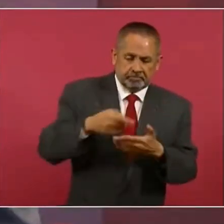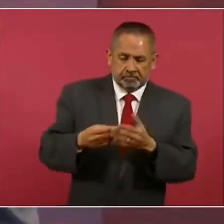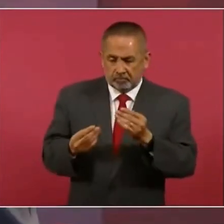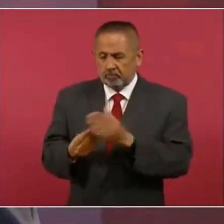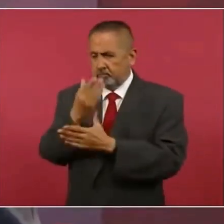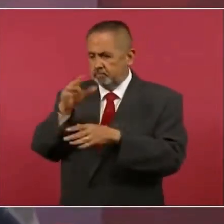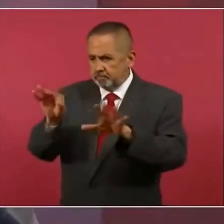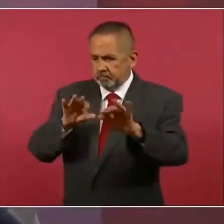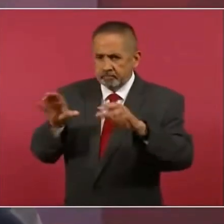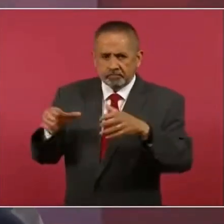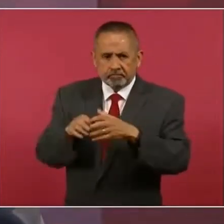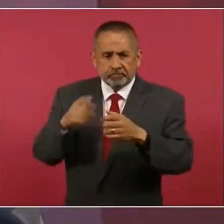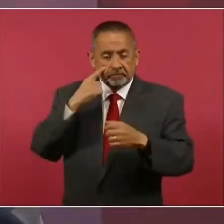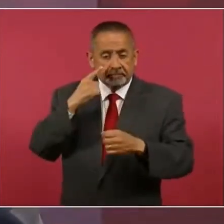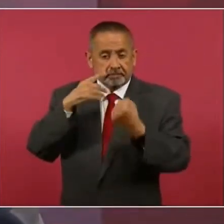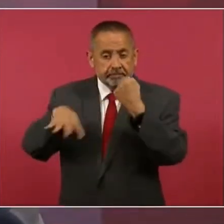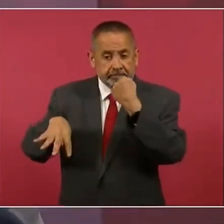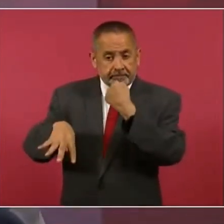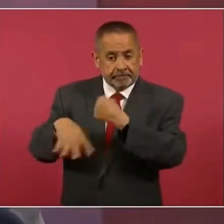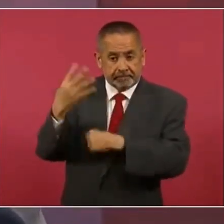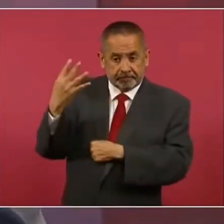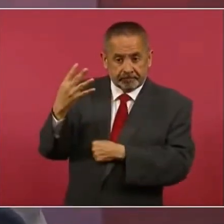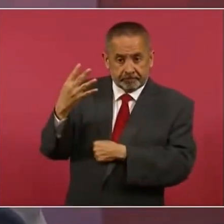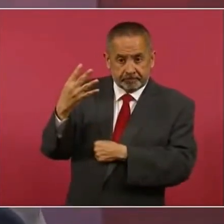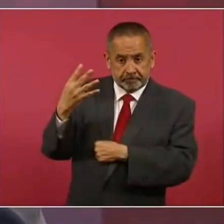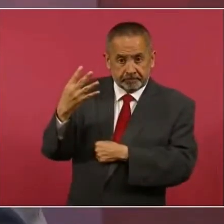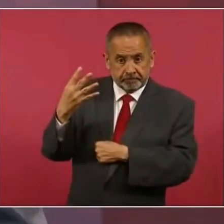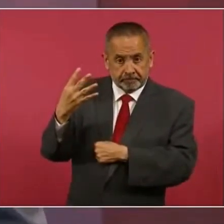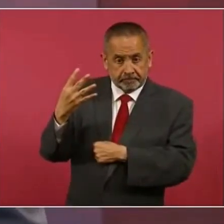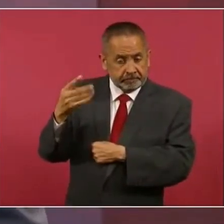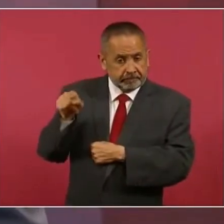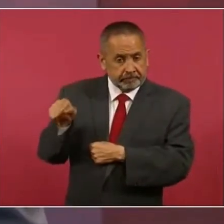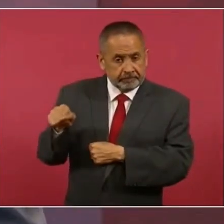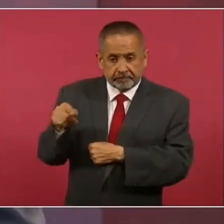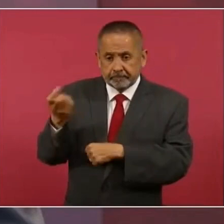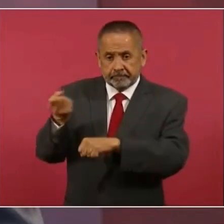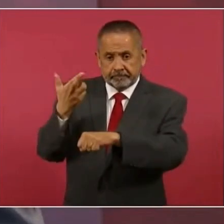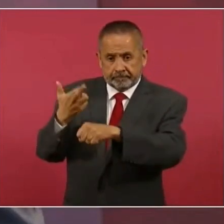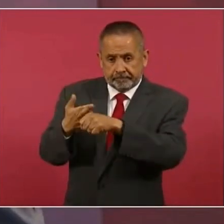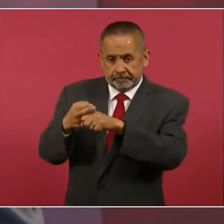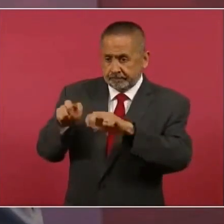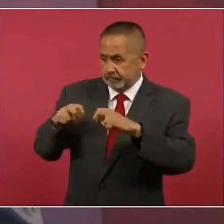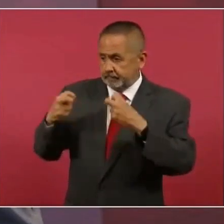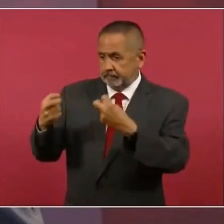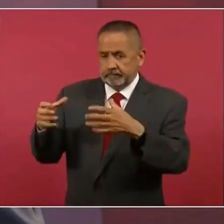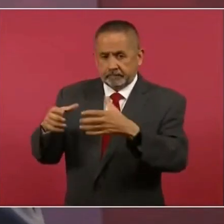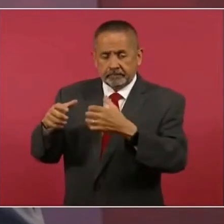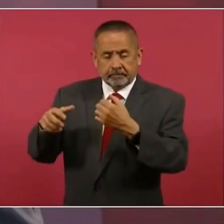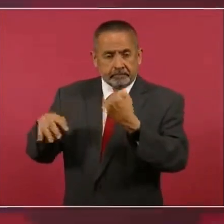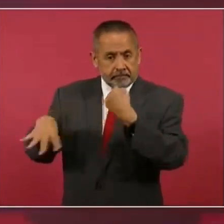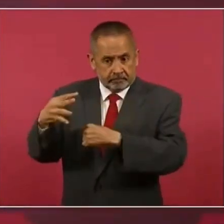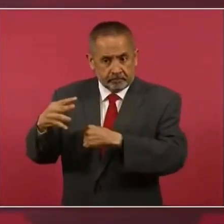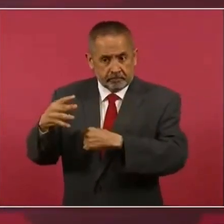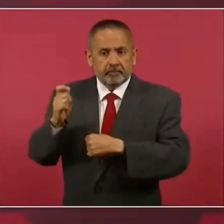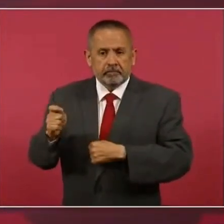de 14 secretarios, 8